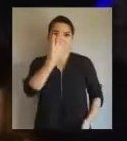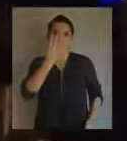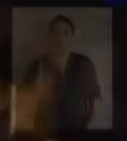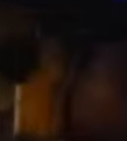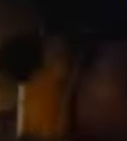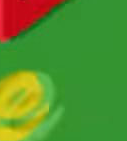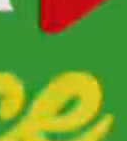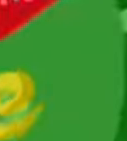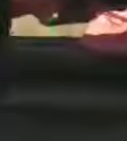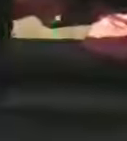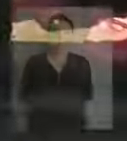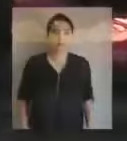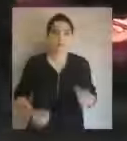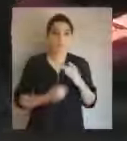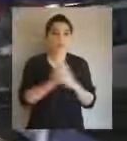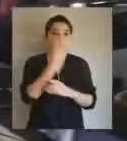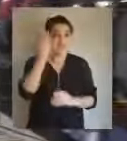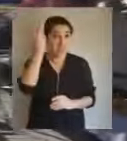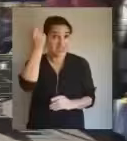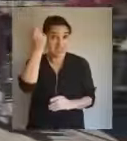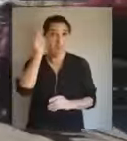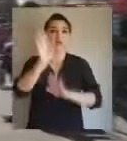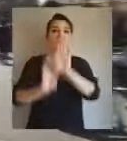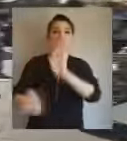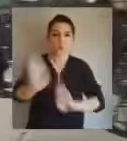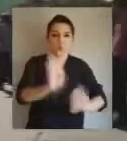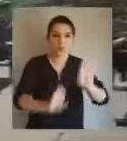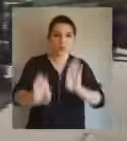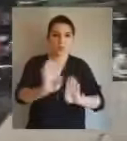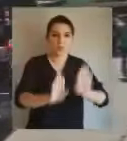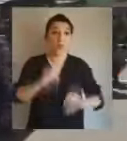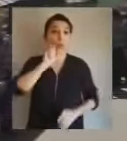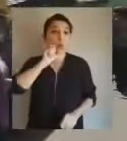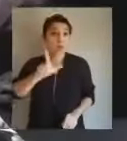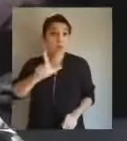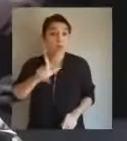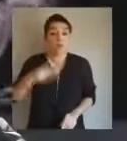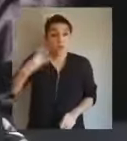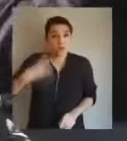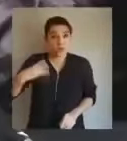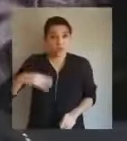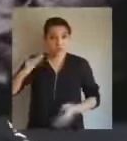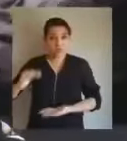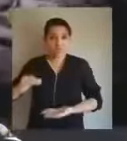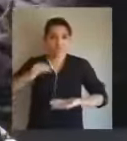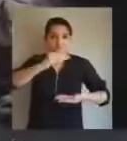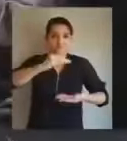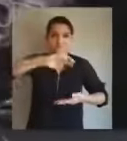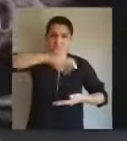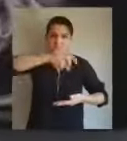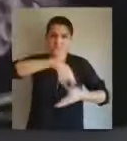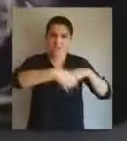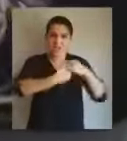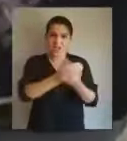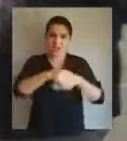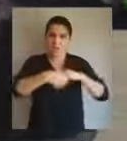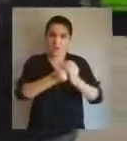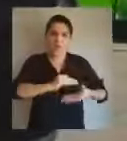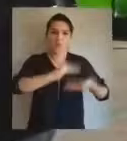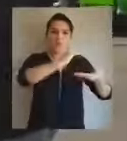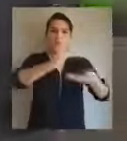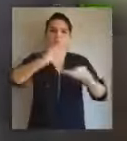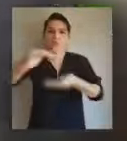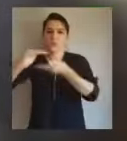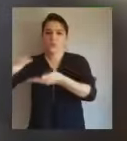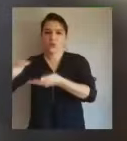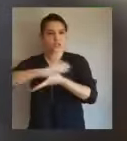Música Nueva e innovadora medida de protección. Municipalidad comienza instalación de lavamanos portátiles